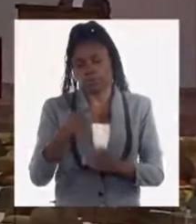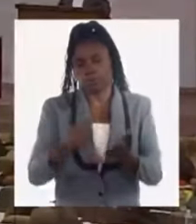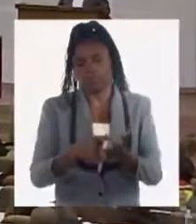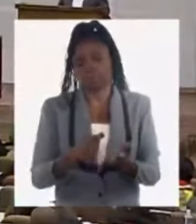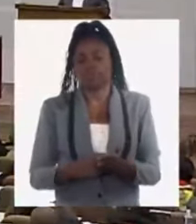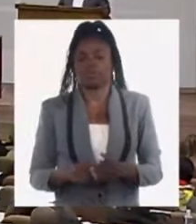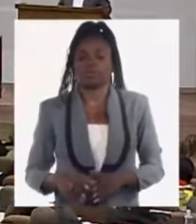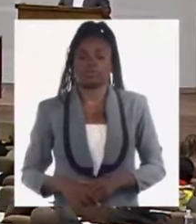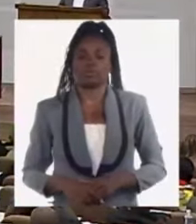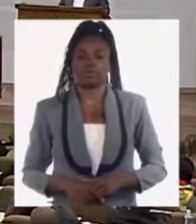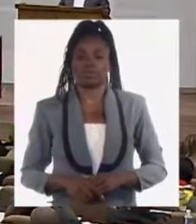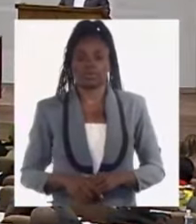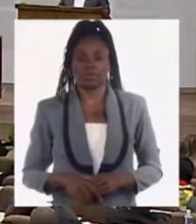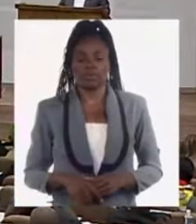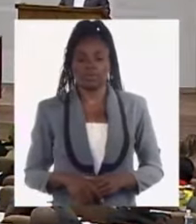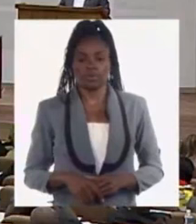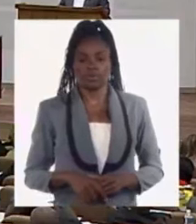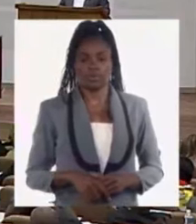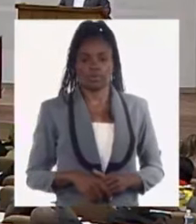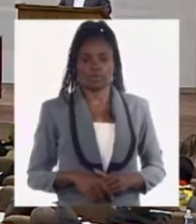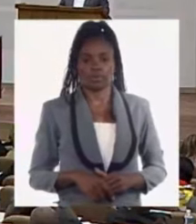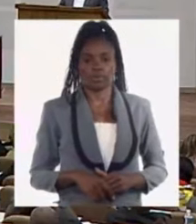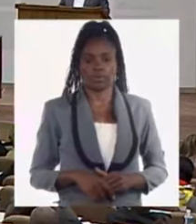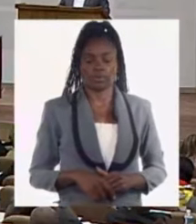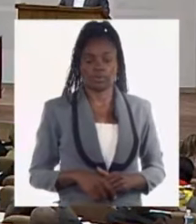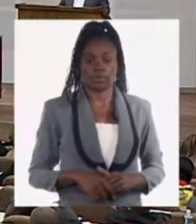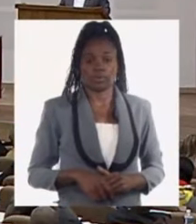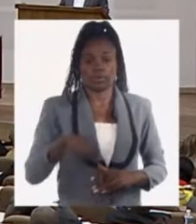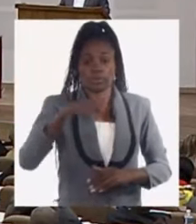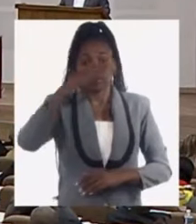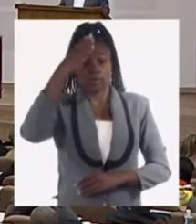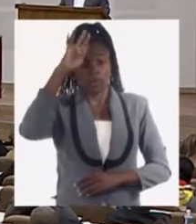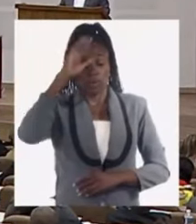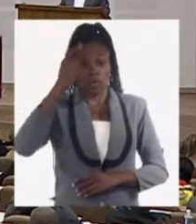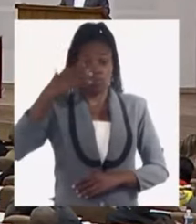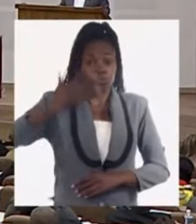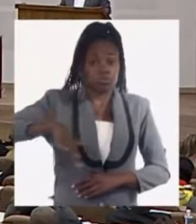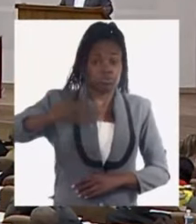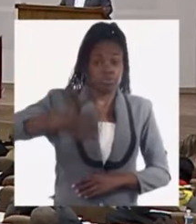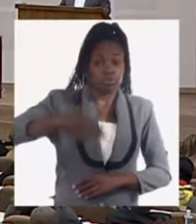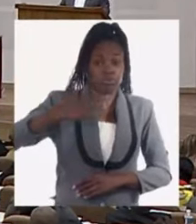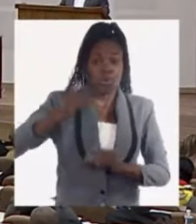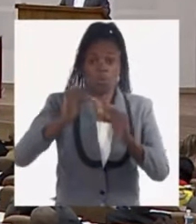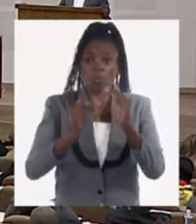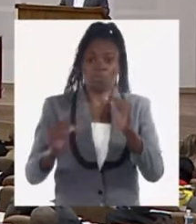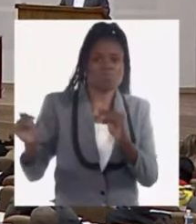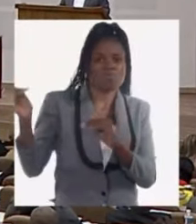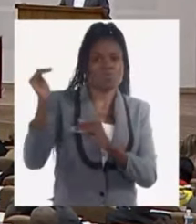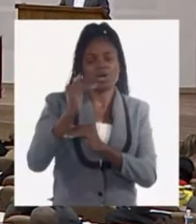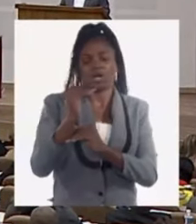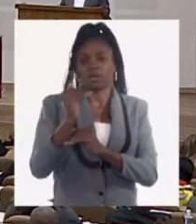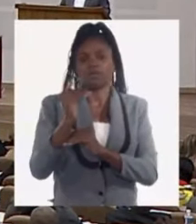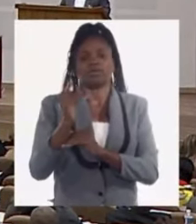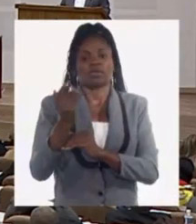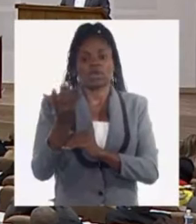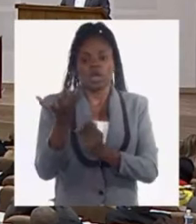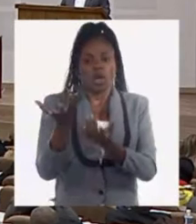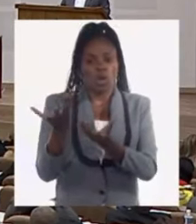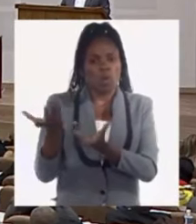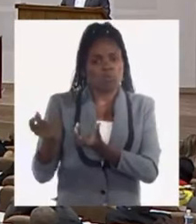La especulación que está presente en el país, elevados precios muy por encima de los costos y con altas cuotas de ganancias